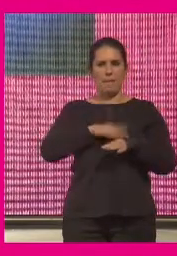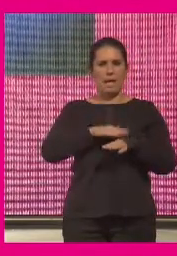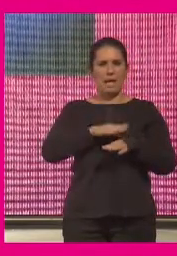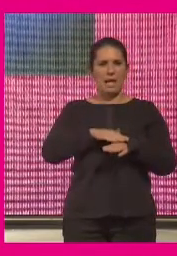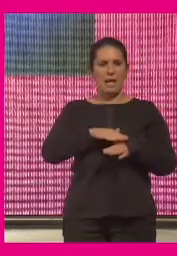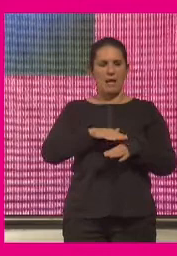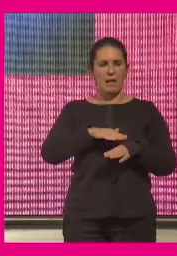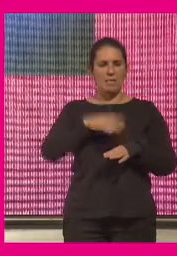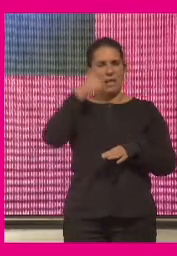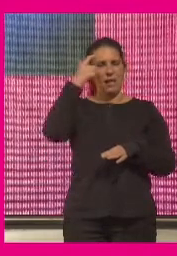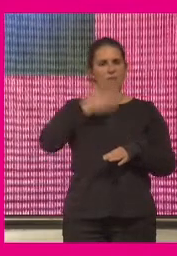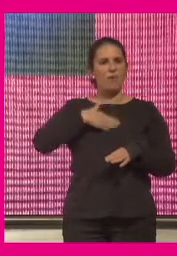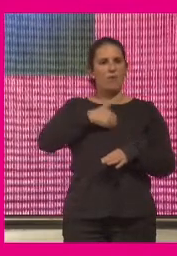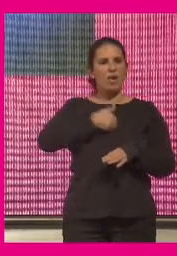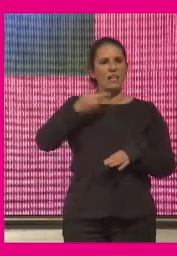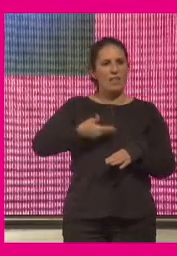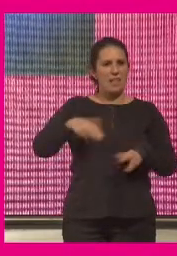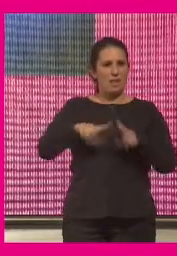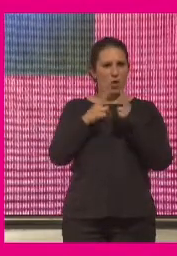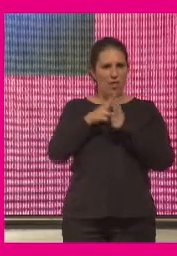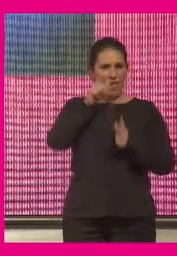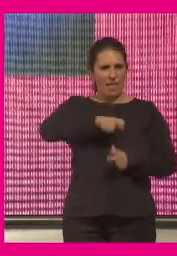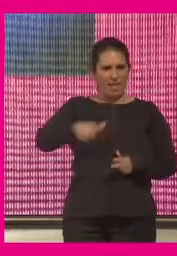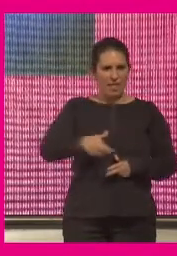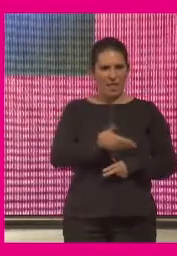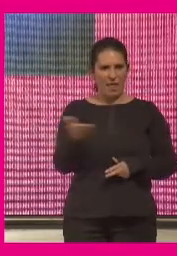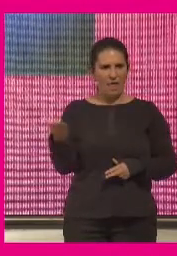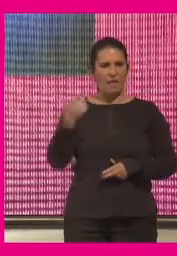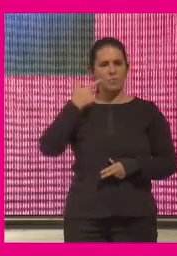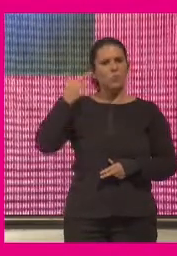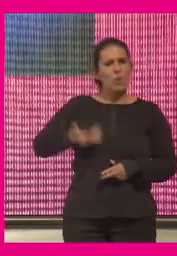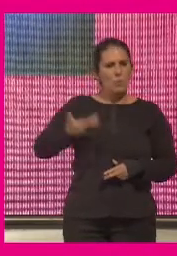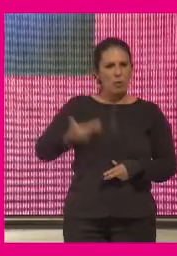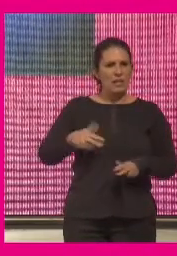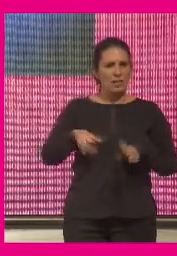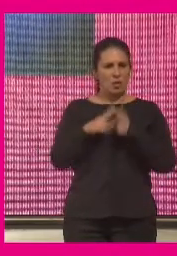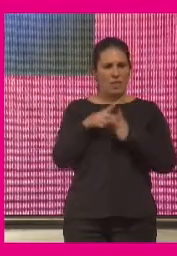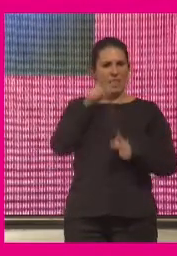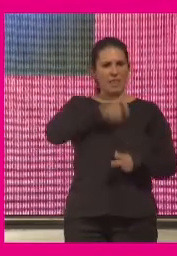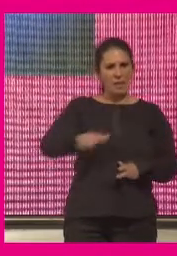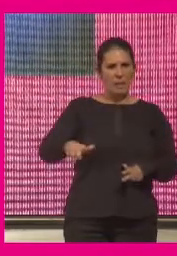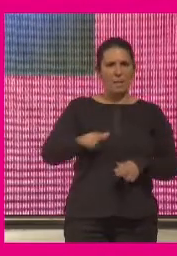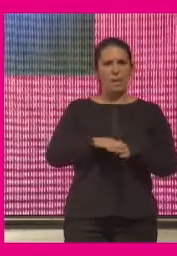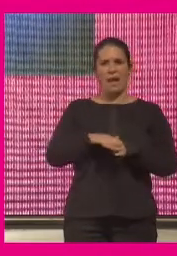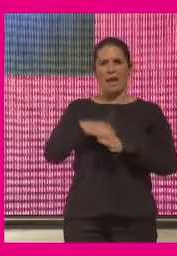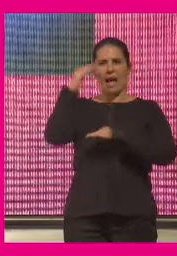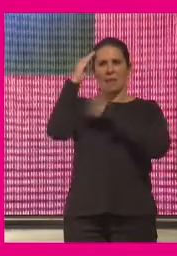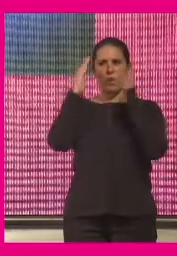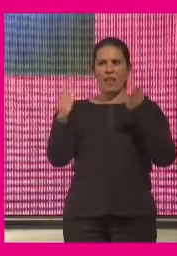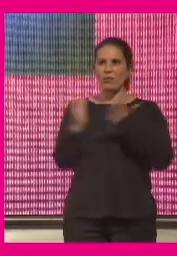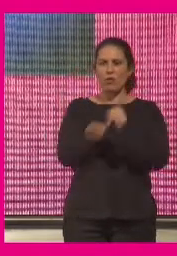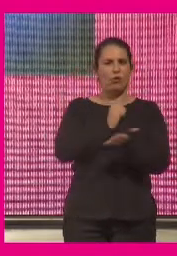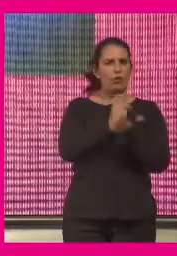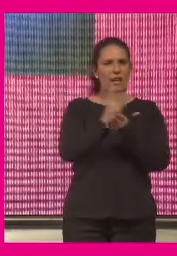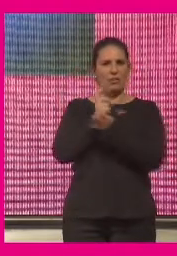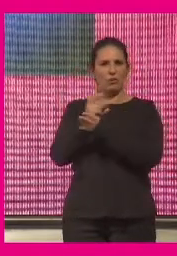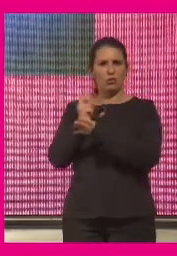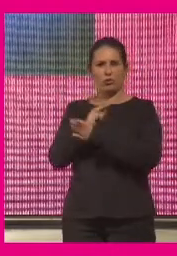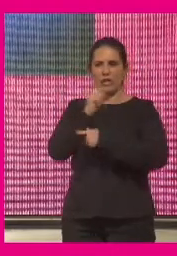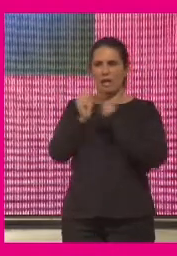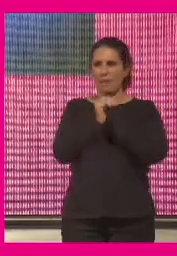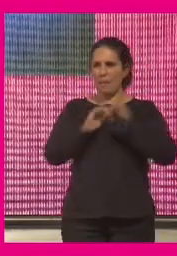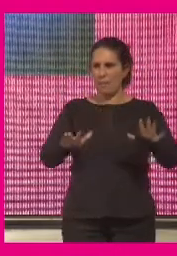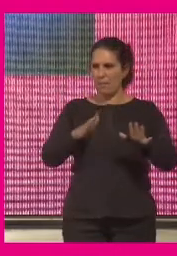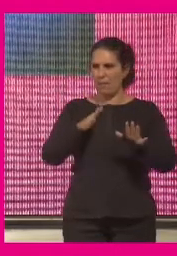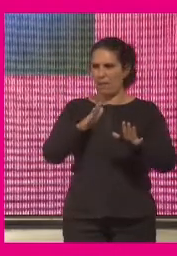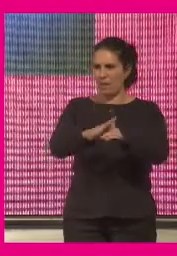de la sociedad civil y en concreto de esas fundaciones que son una parte muy importante de la sociedad civil para abordar todos estos retos que la pandemia nos